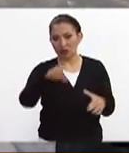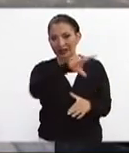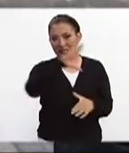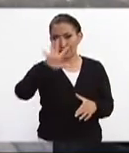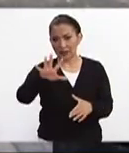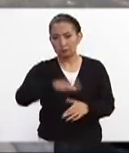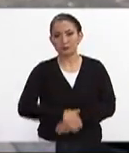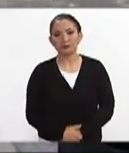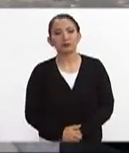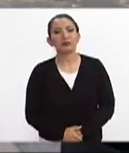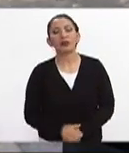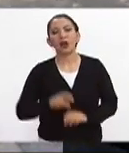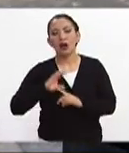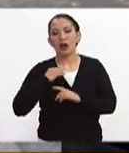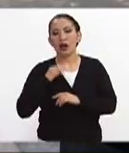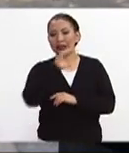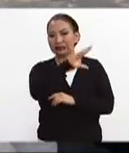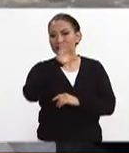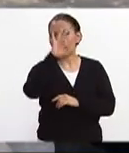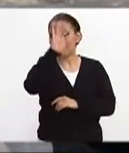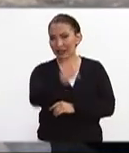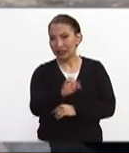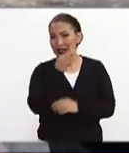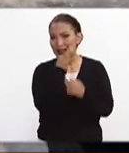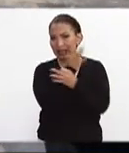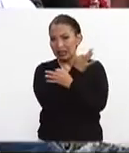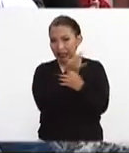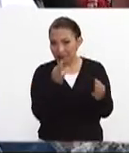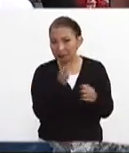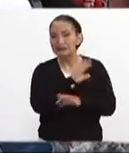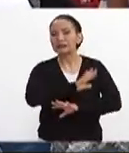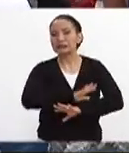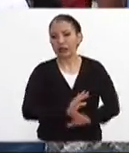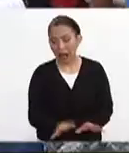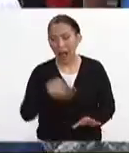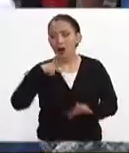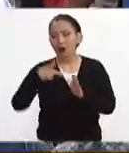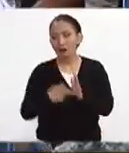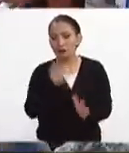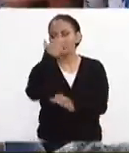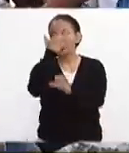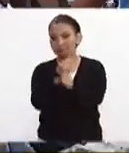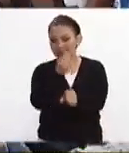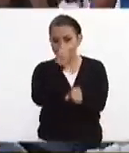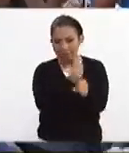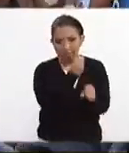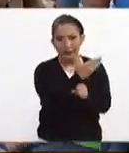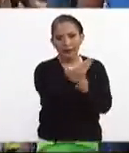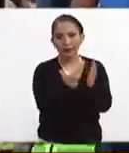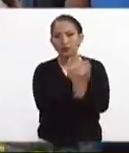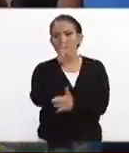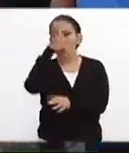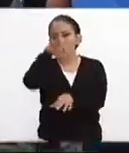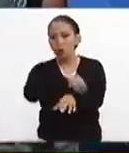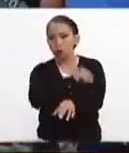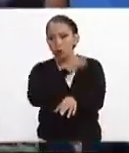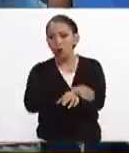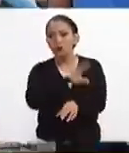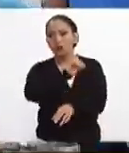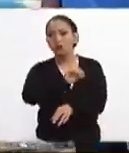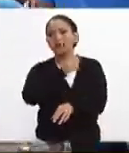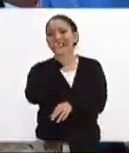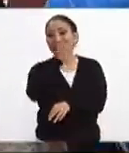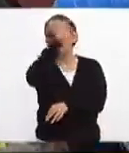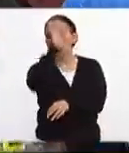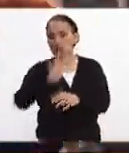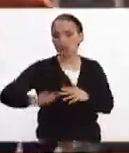C5. La Comisión Federal de Electricidad informó que ya fue reestablecido el servicio de luz al 97